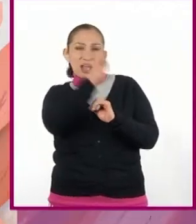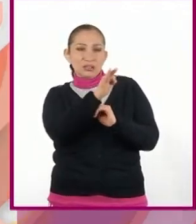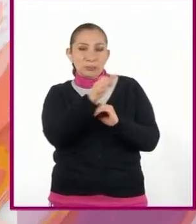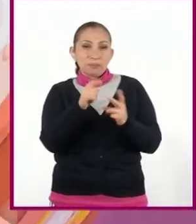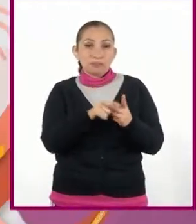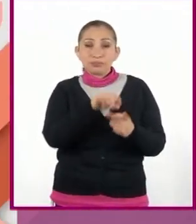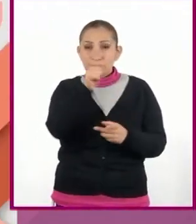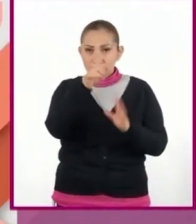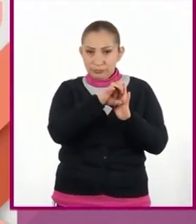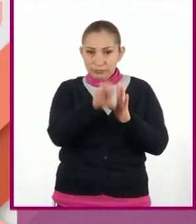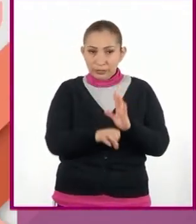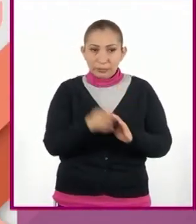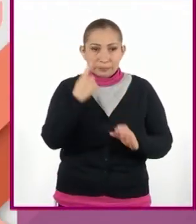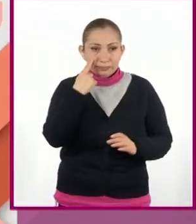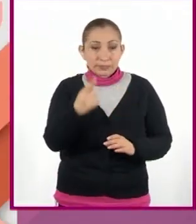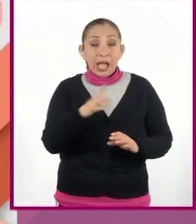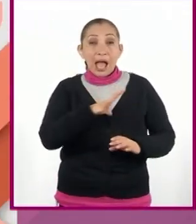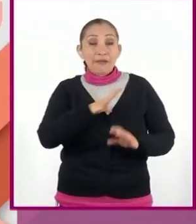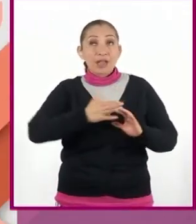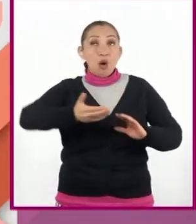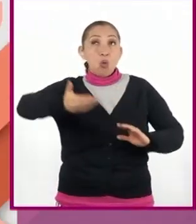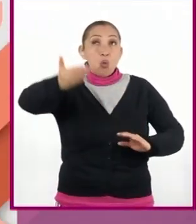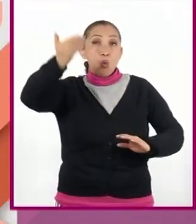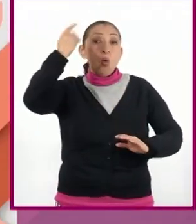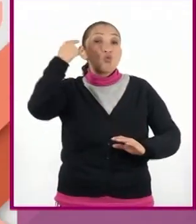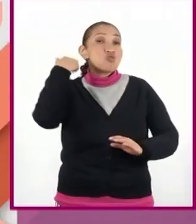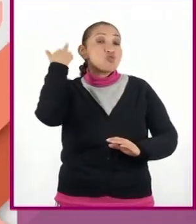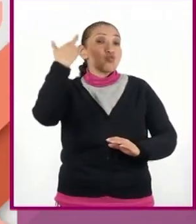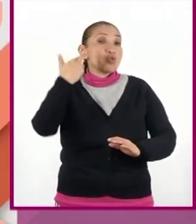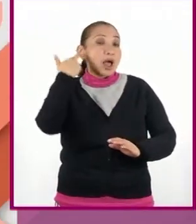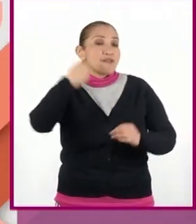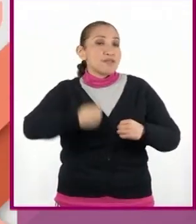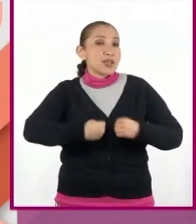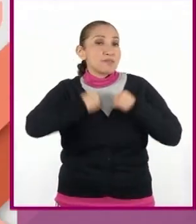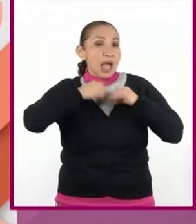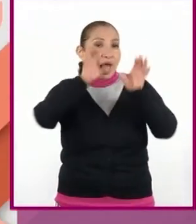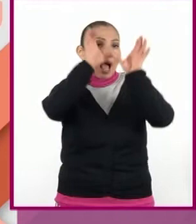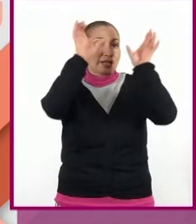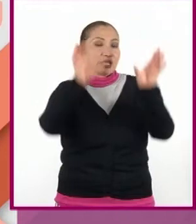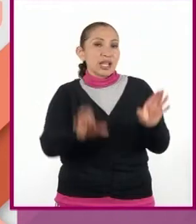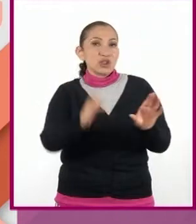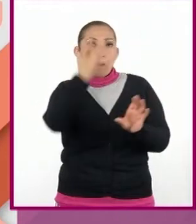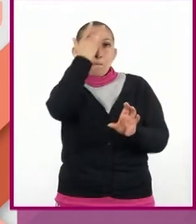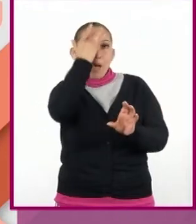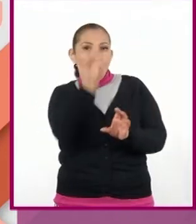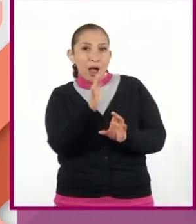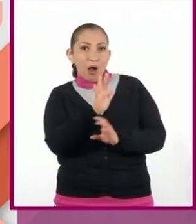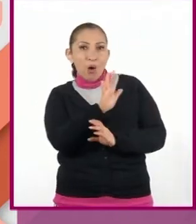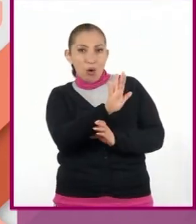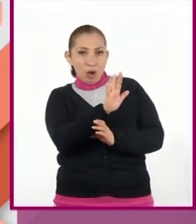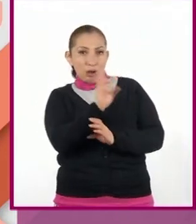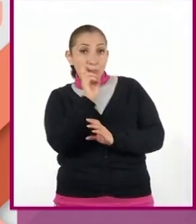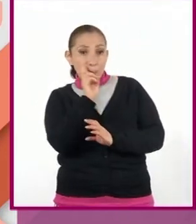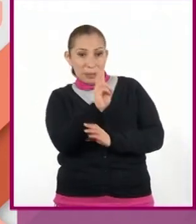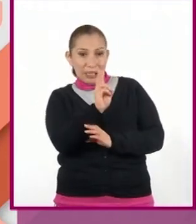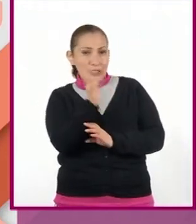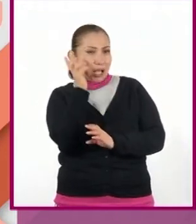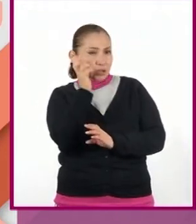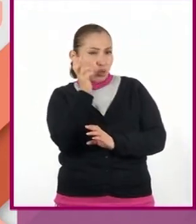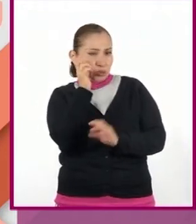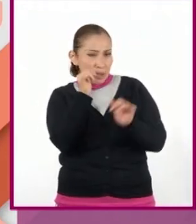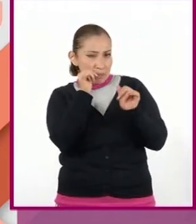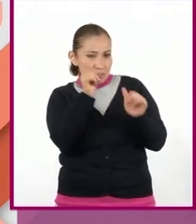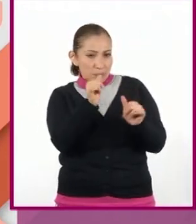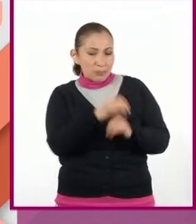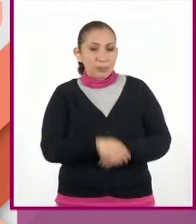siguiente ejemplo. Había una vez un rey que vivía en un castillo encantado. Observen y escuchen con